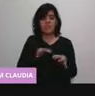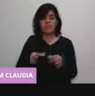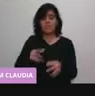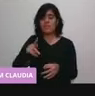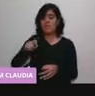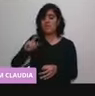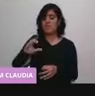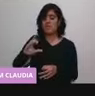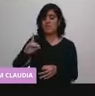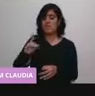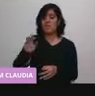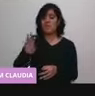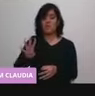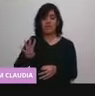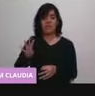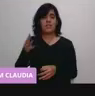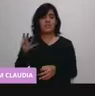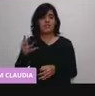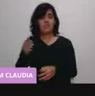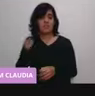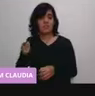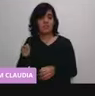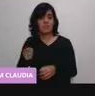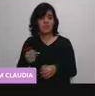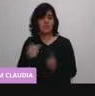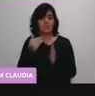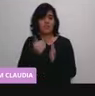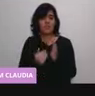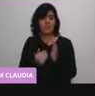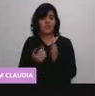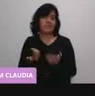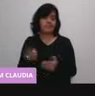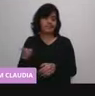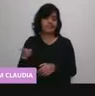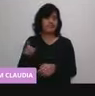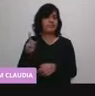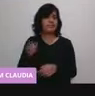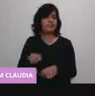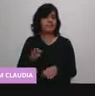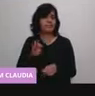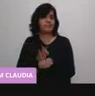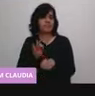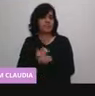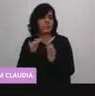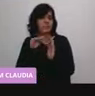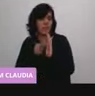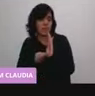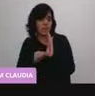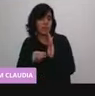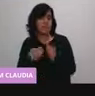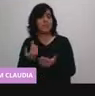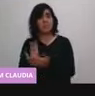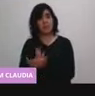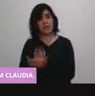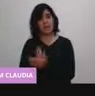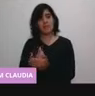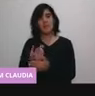poder desarrollar ninguna inmunidad y se difiere hasta que suban un poco los linfocitos TD4.